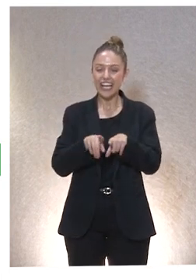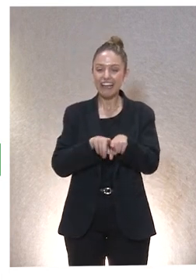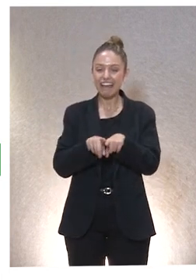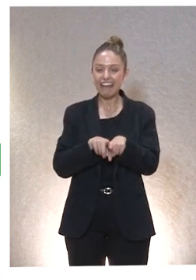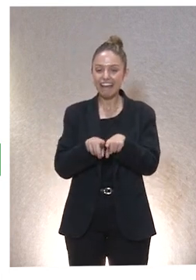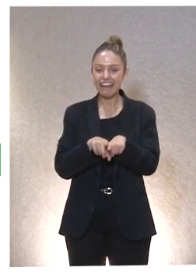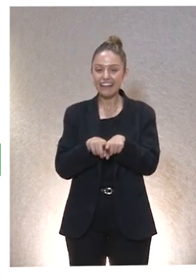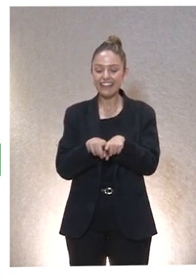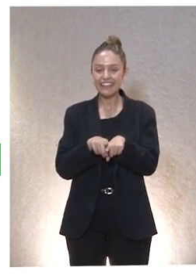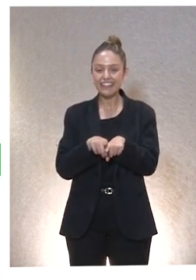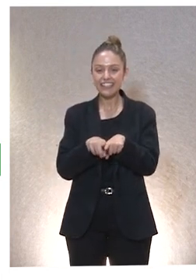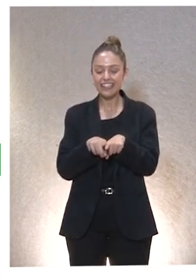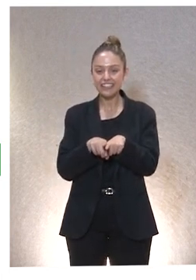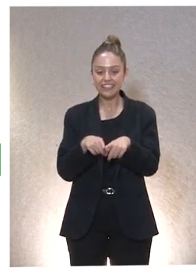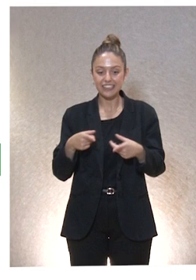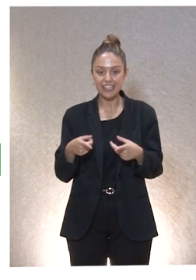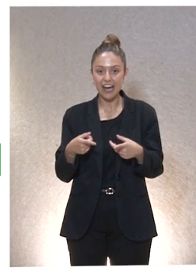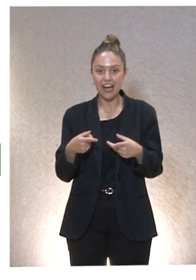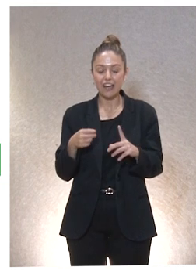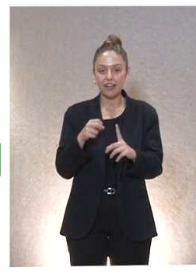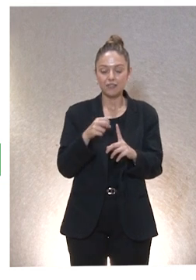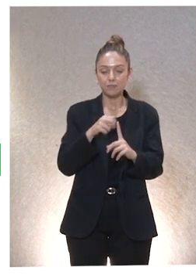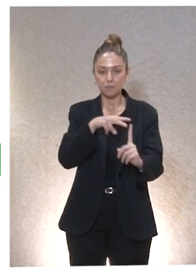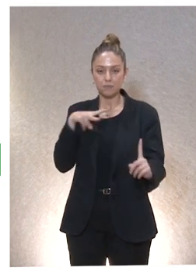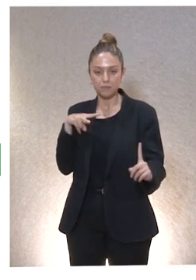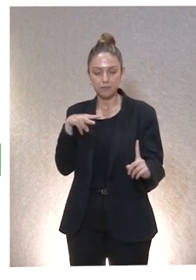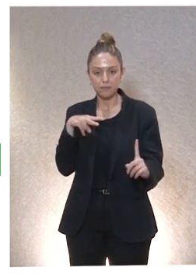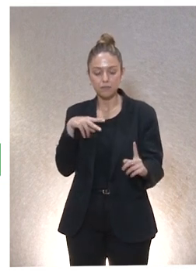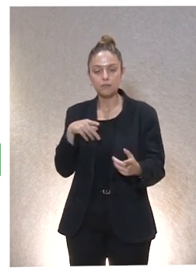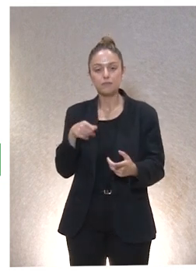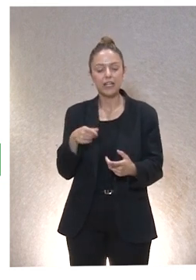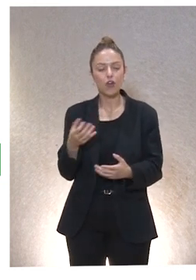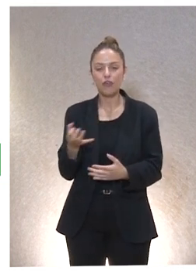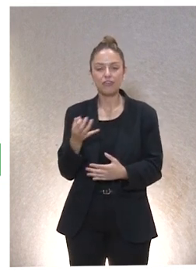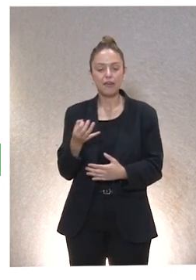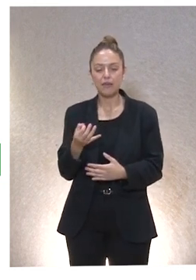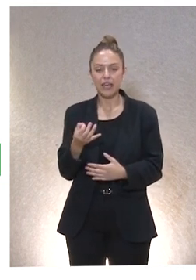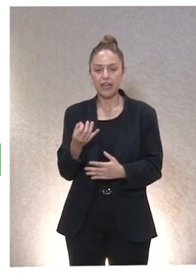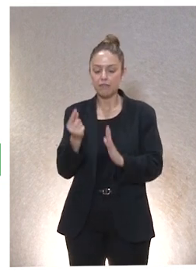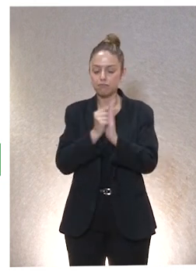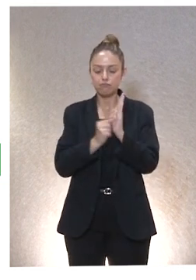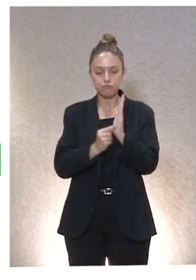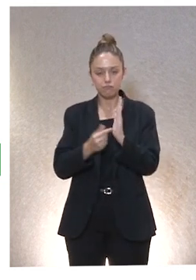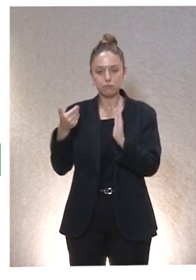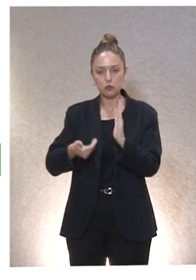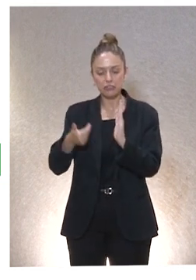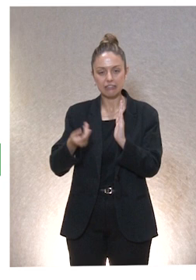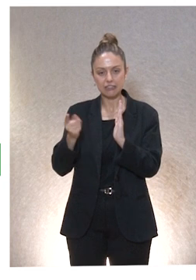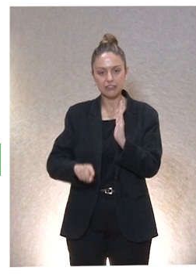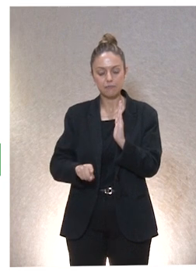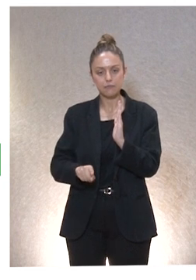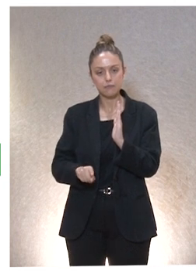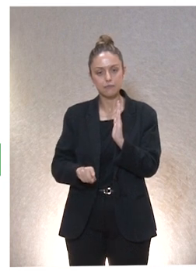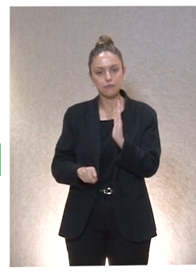en una dimensión irrenunciable de la crítica. Pero hay otro elemento que yo creo que hay que tener en cuenta. Si nos quedamos